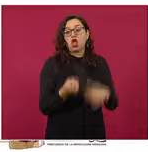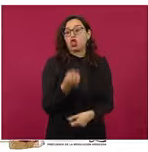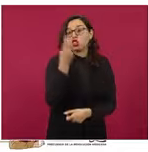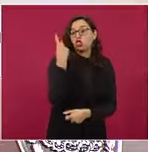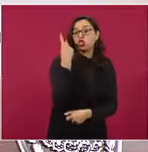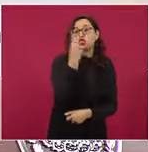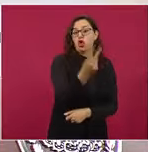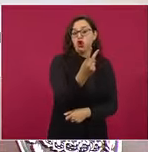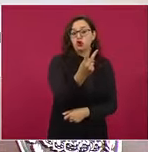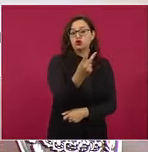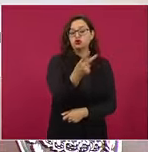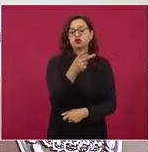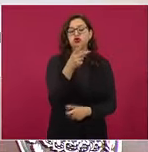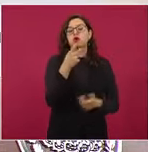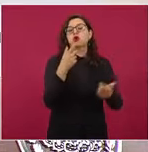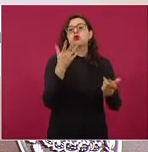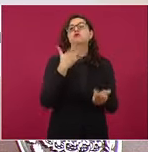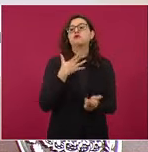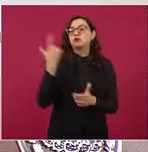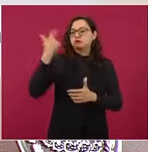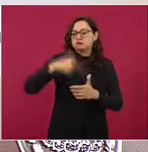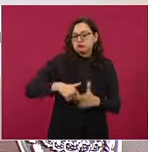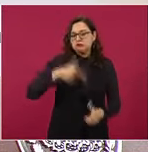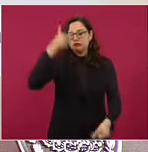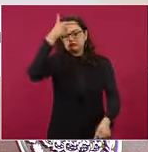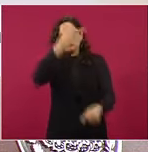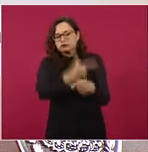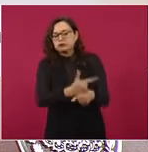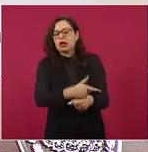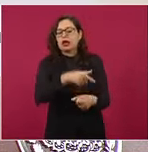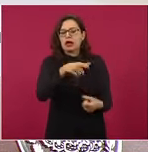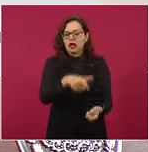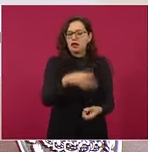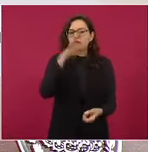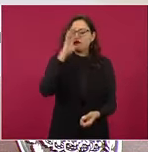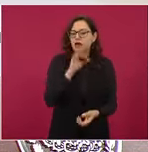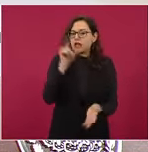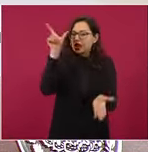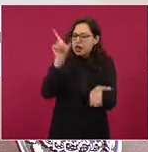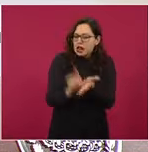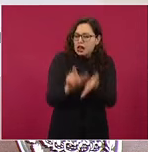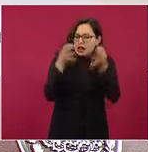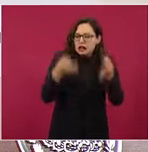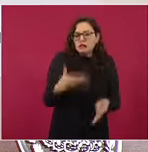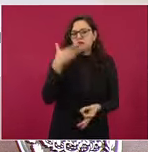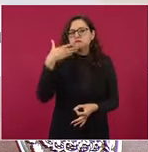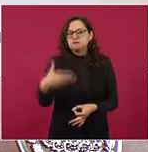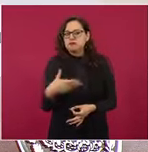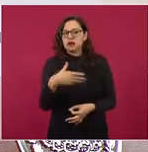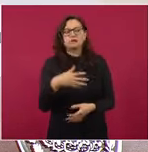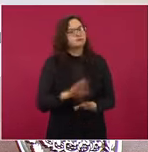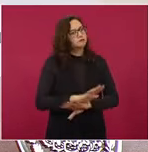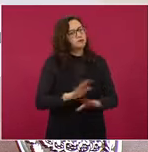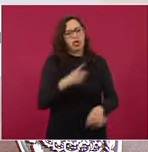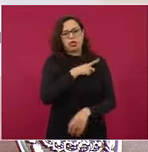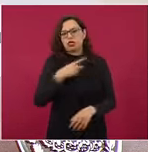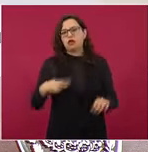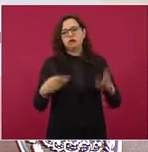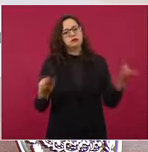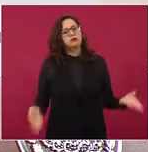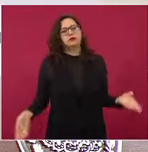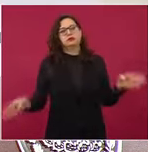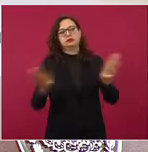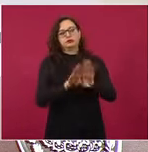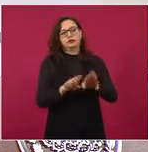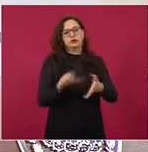que tenían errores, no estaban dando litros completos y no nos permitieron colocar los sellos, con ellos le